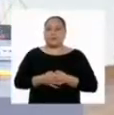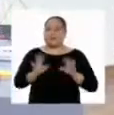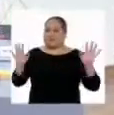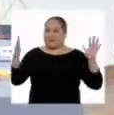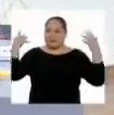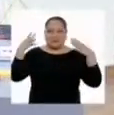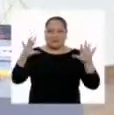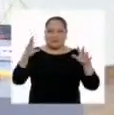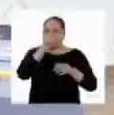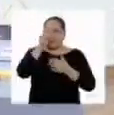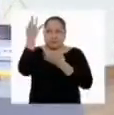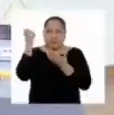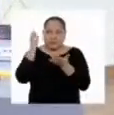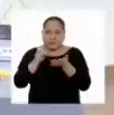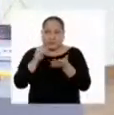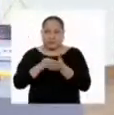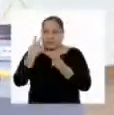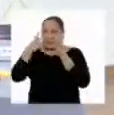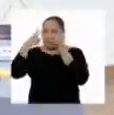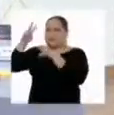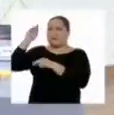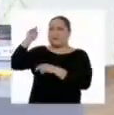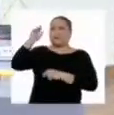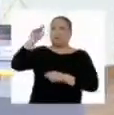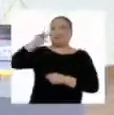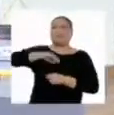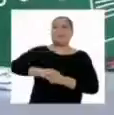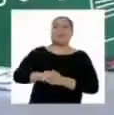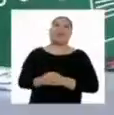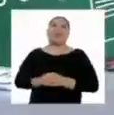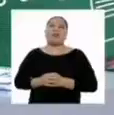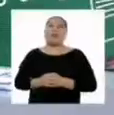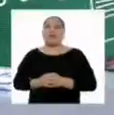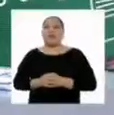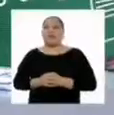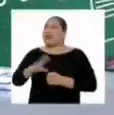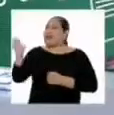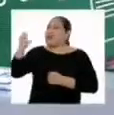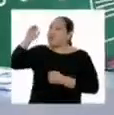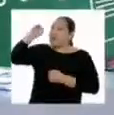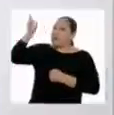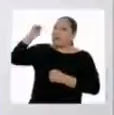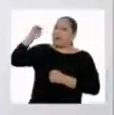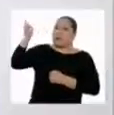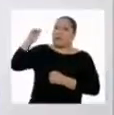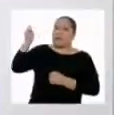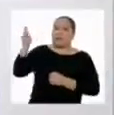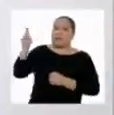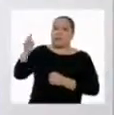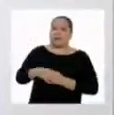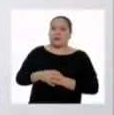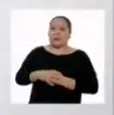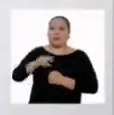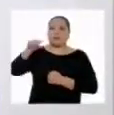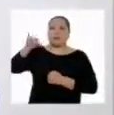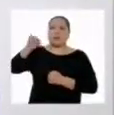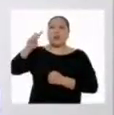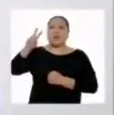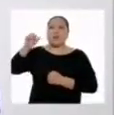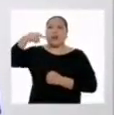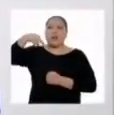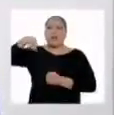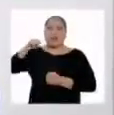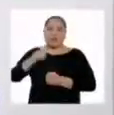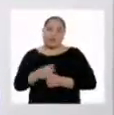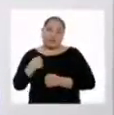Ahora sí, no esperemos más y vamos con la profesora Giovanna. Profesora Giovanna, ¿cómo está? Hola a todas y